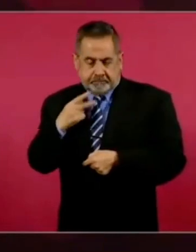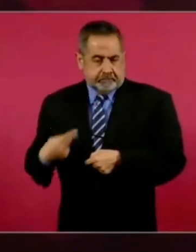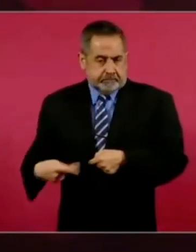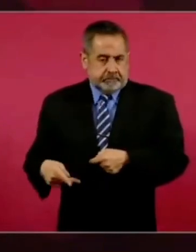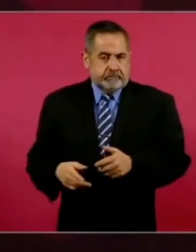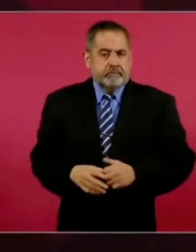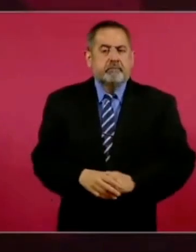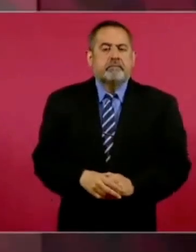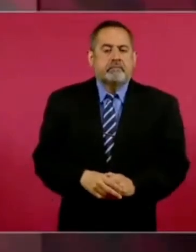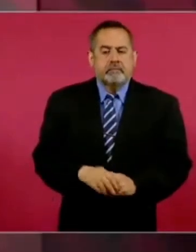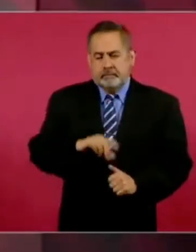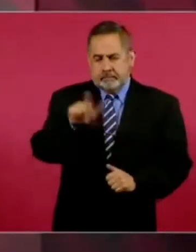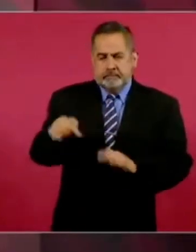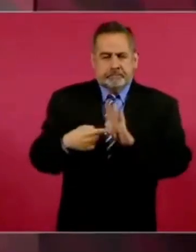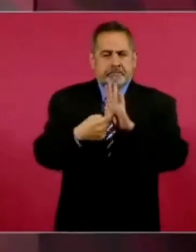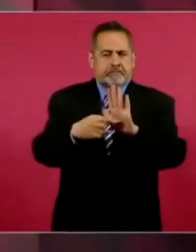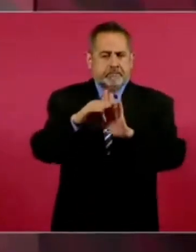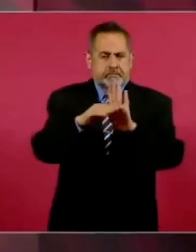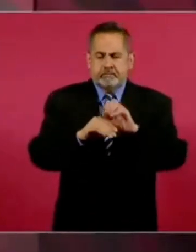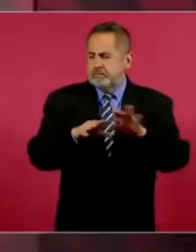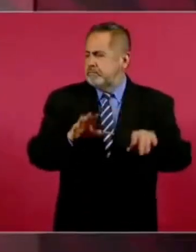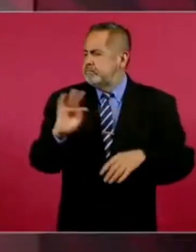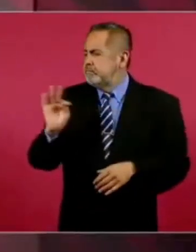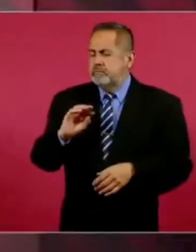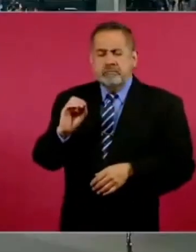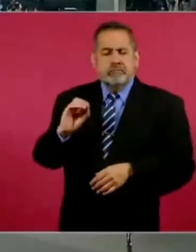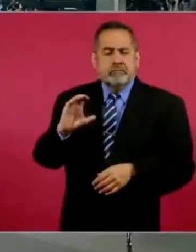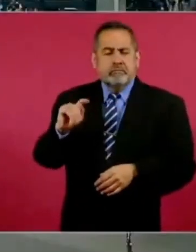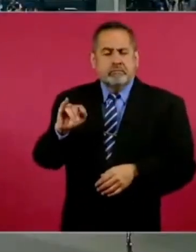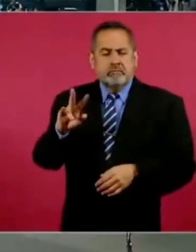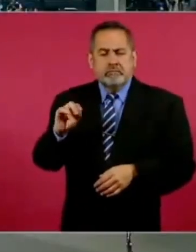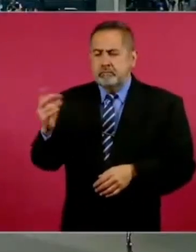Ya vamos a dar los datos, puede ser que Octavio nos los mande.